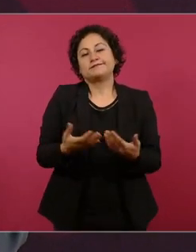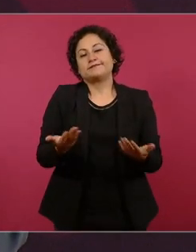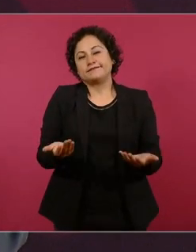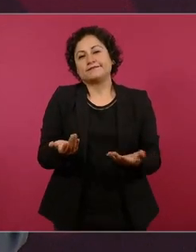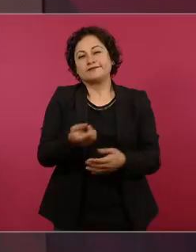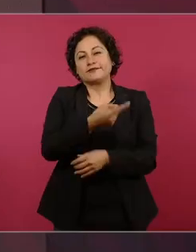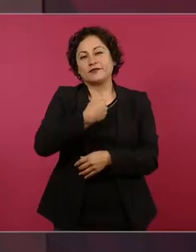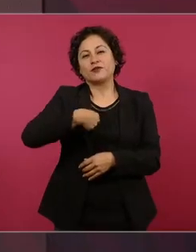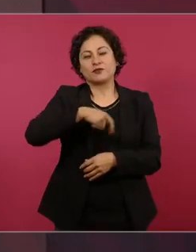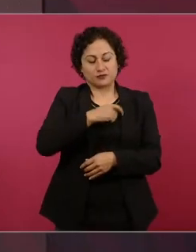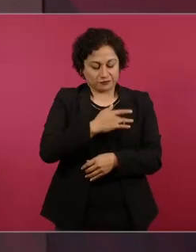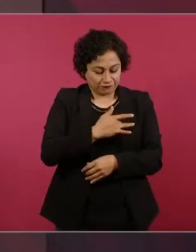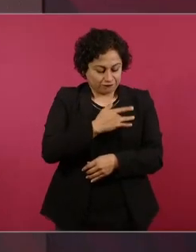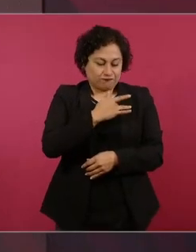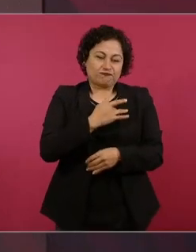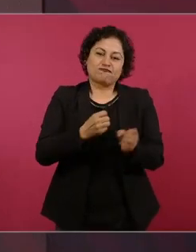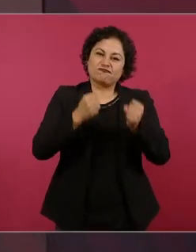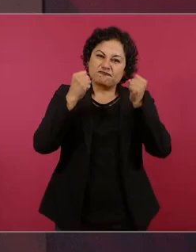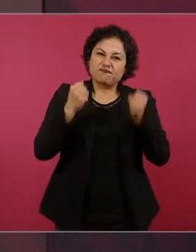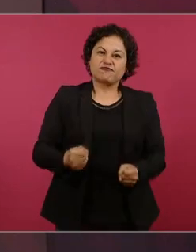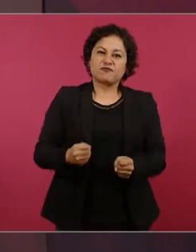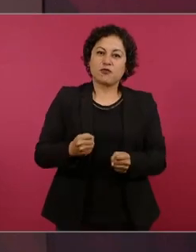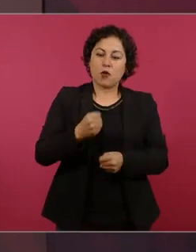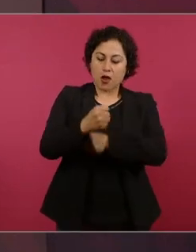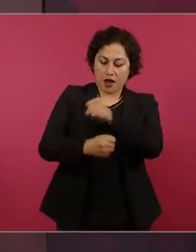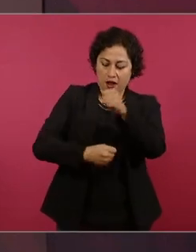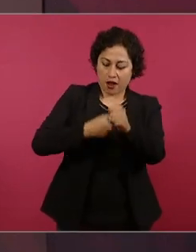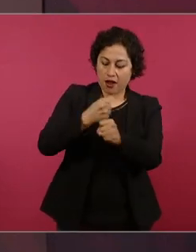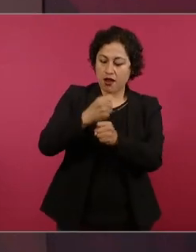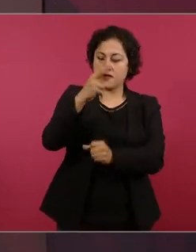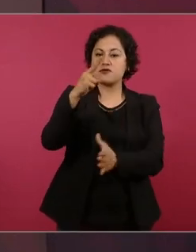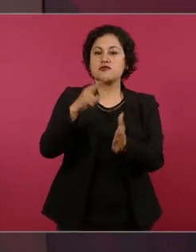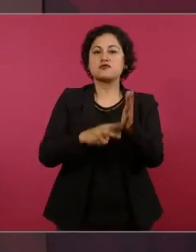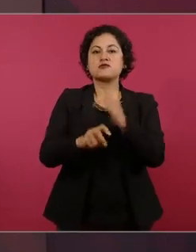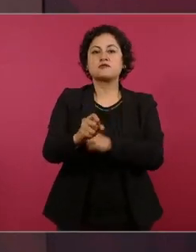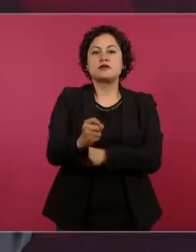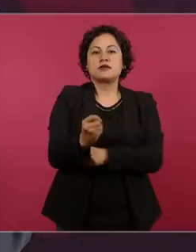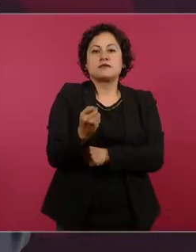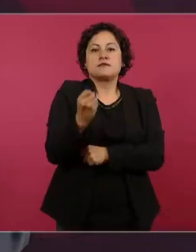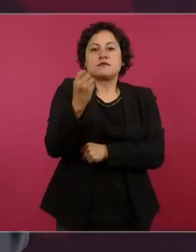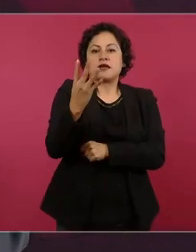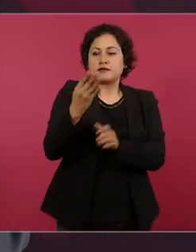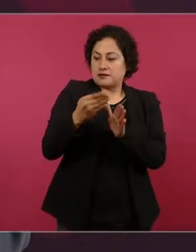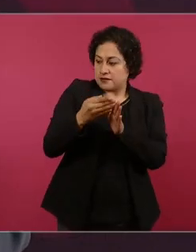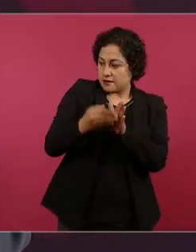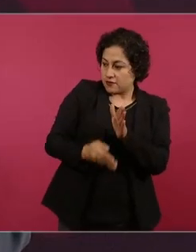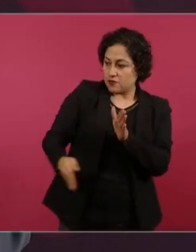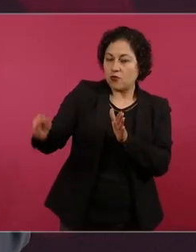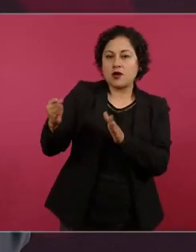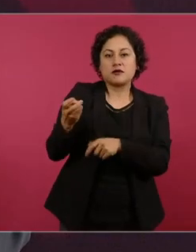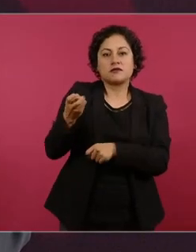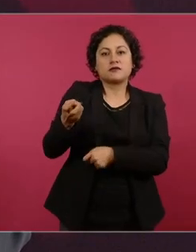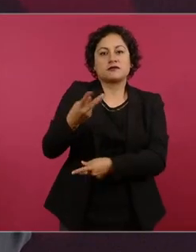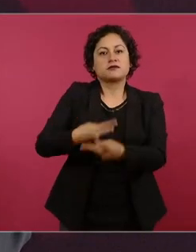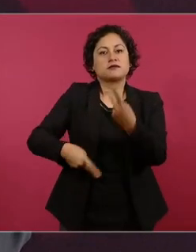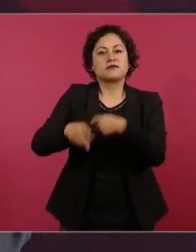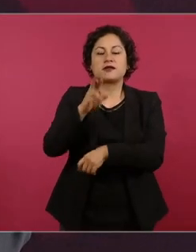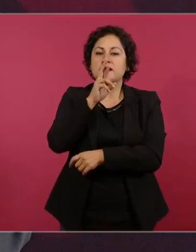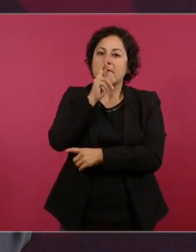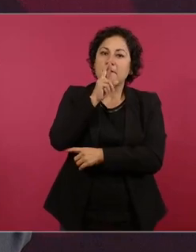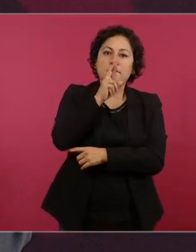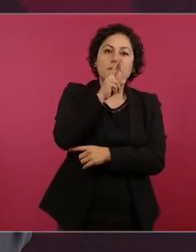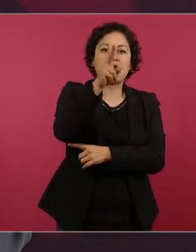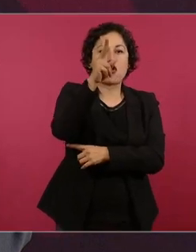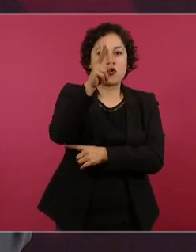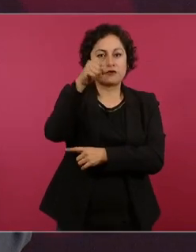mil veinticuatro será el mejor de toda nuestra historia ya